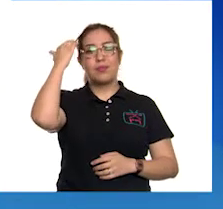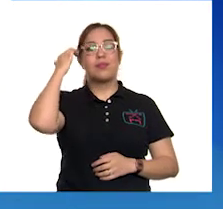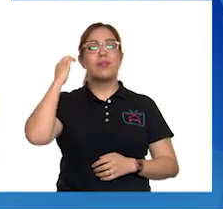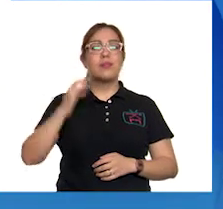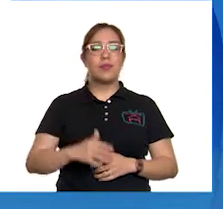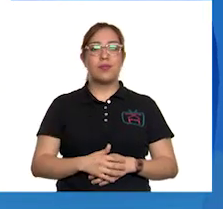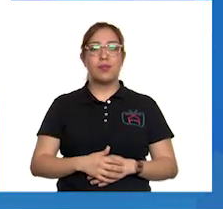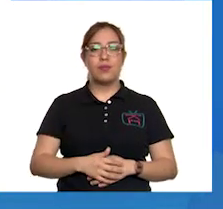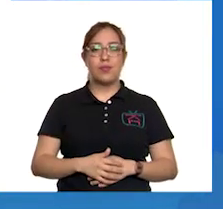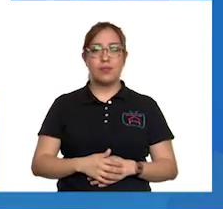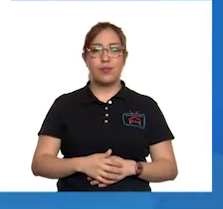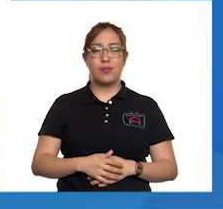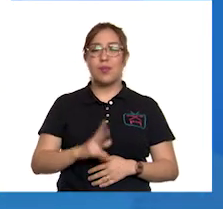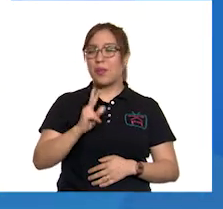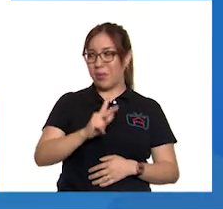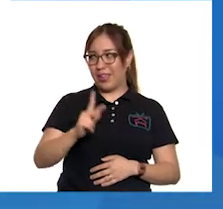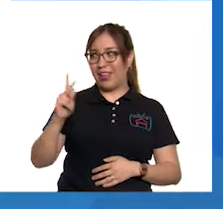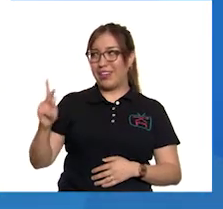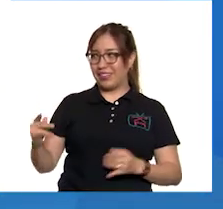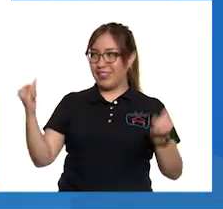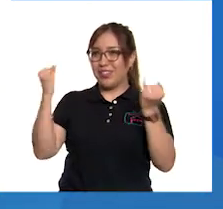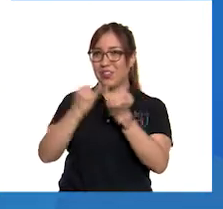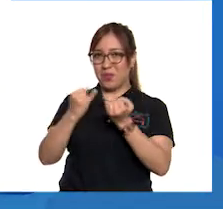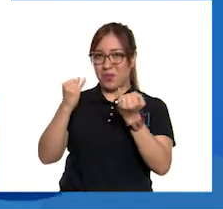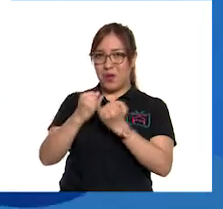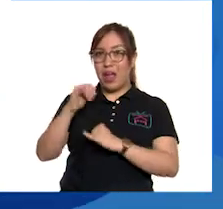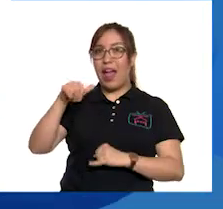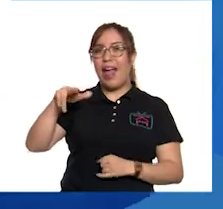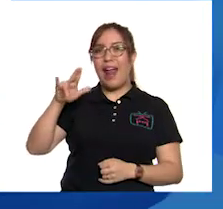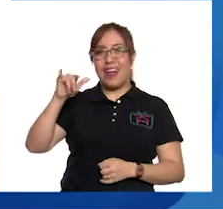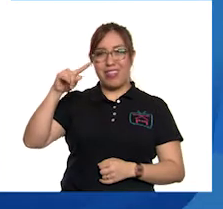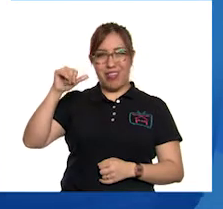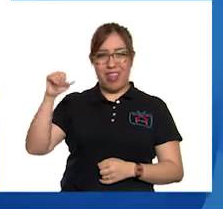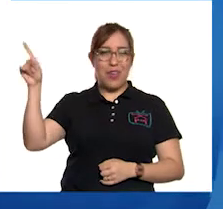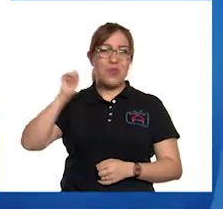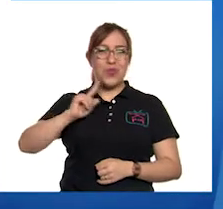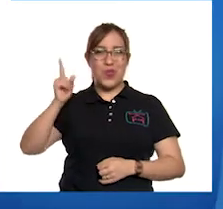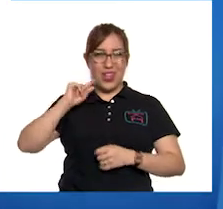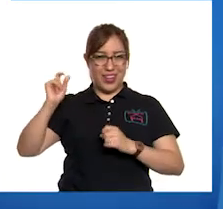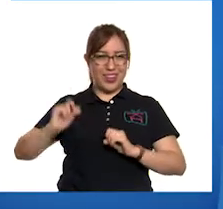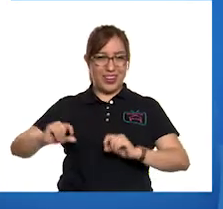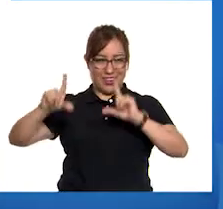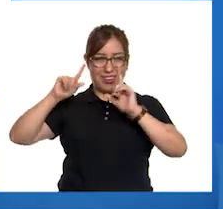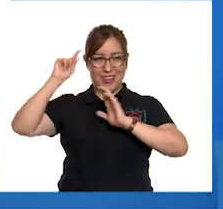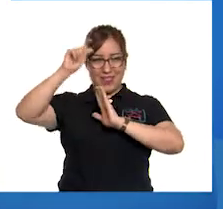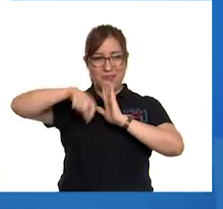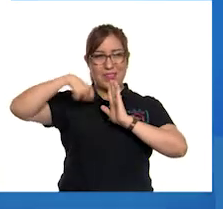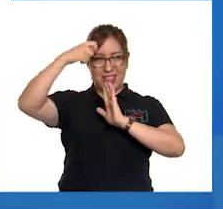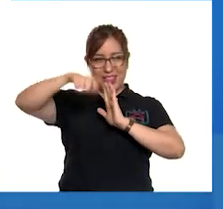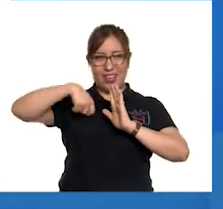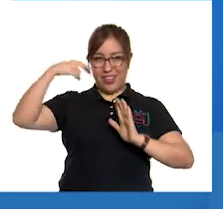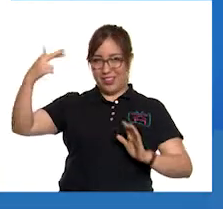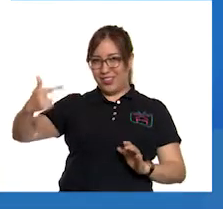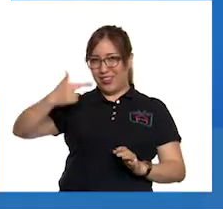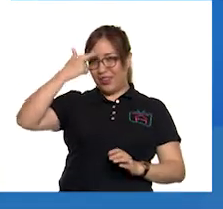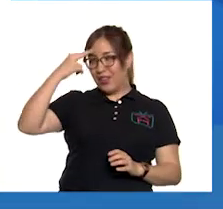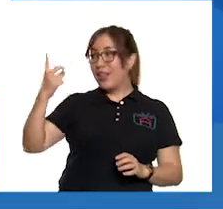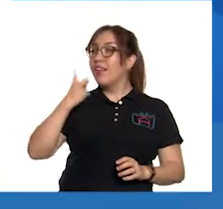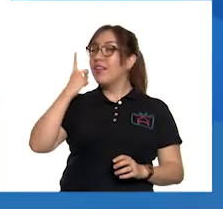parece a la situación que nos compartió Anita hace un momento. ¿Lo recuerdan? Sí. Sí. así.